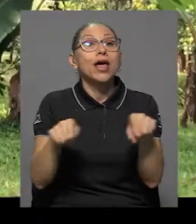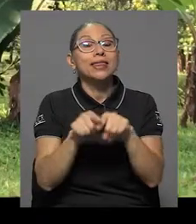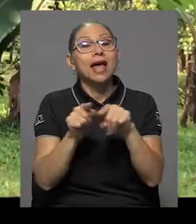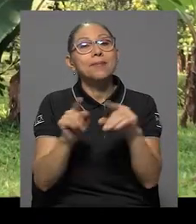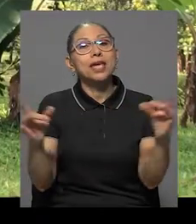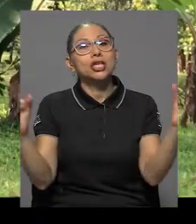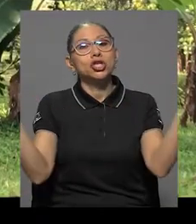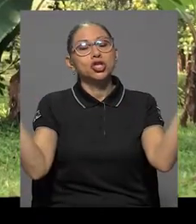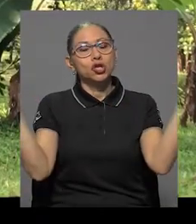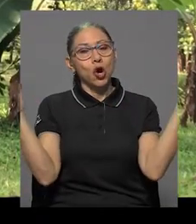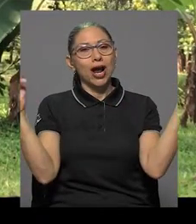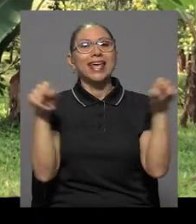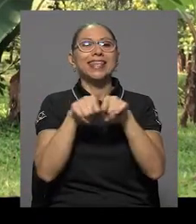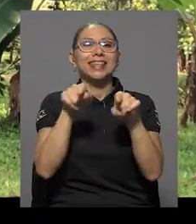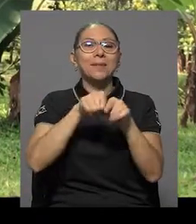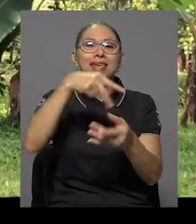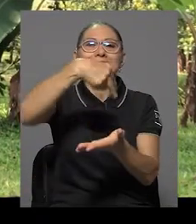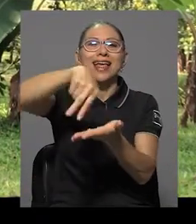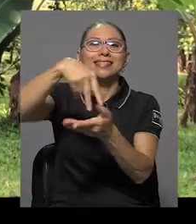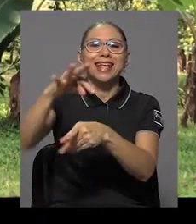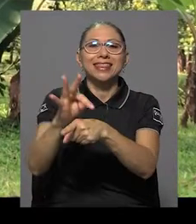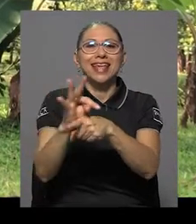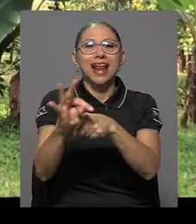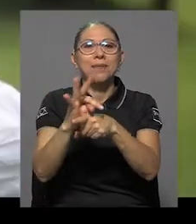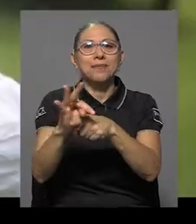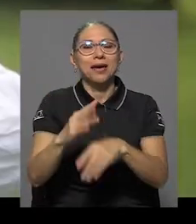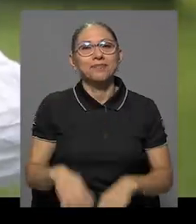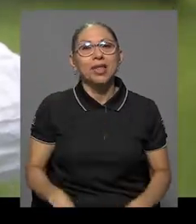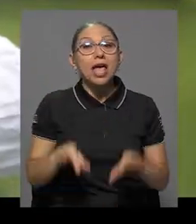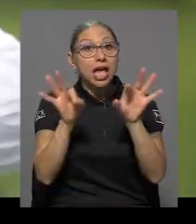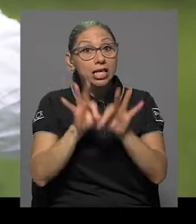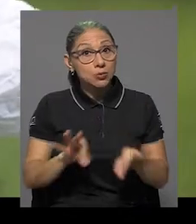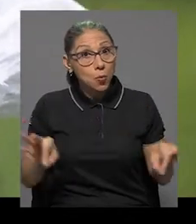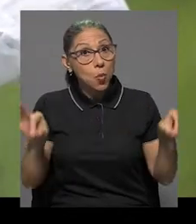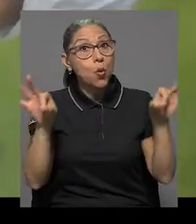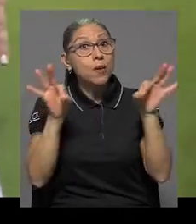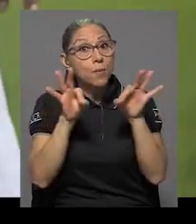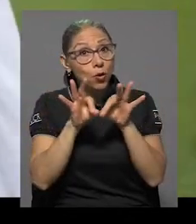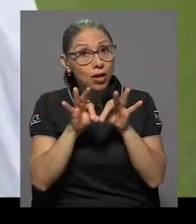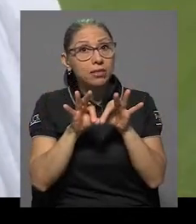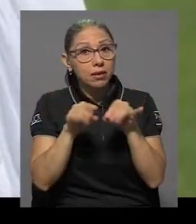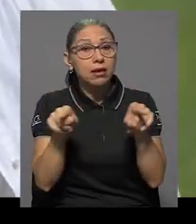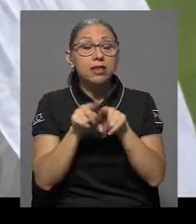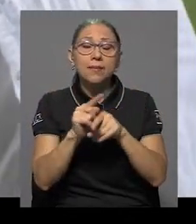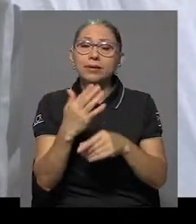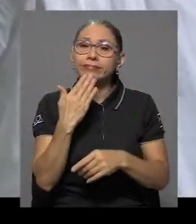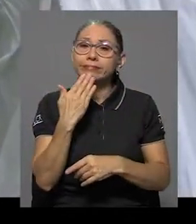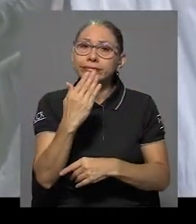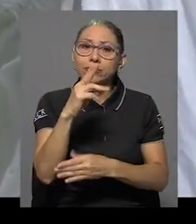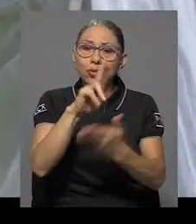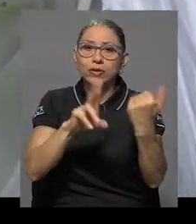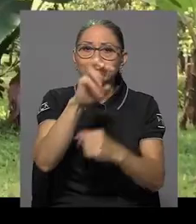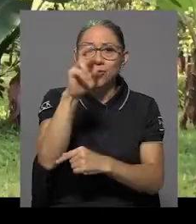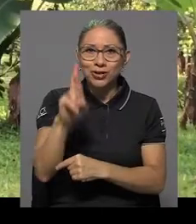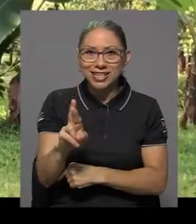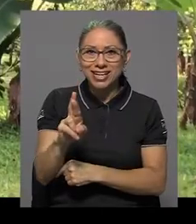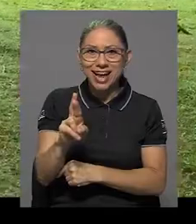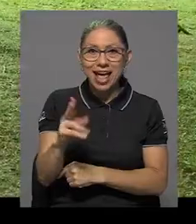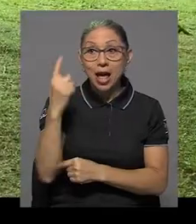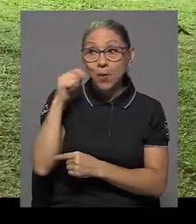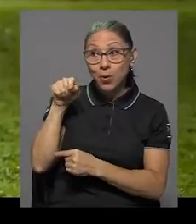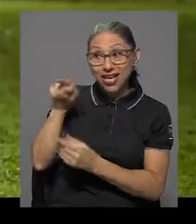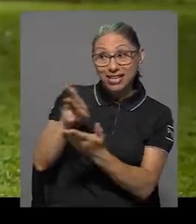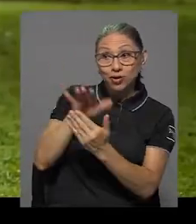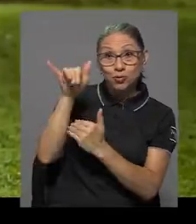y danzaterapia. Me parece importante y mucha gratitud para la Universidad de Costa Rica, porque estos